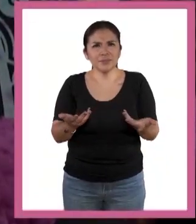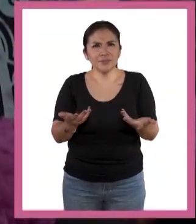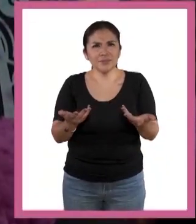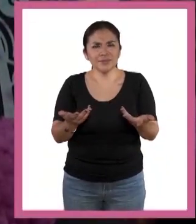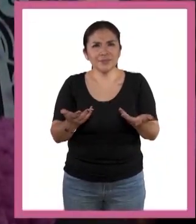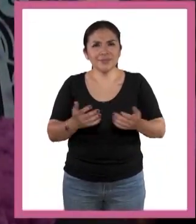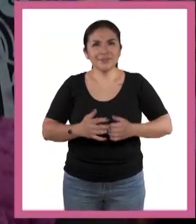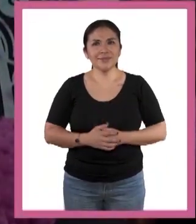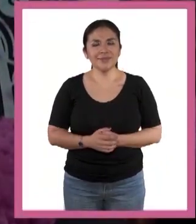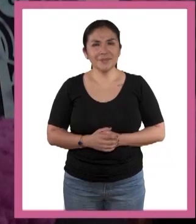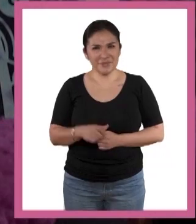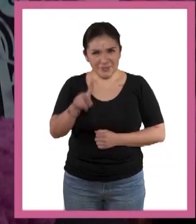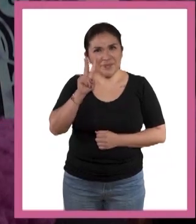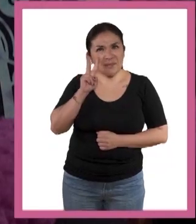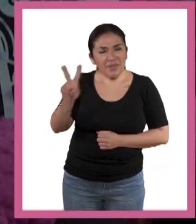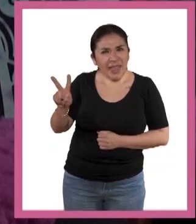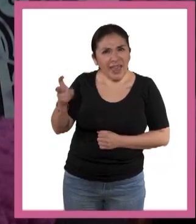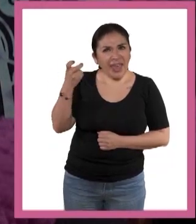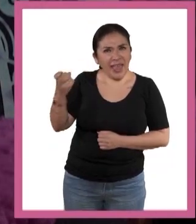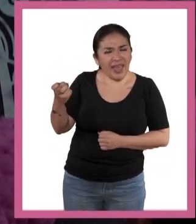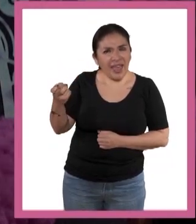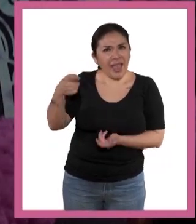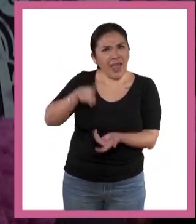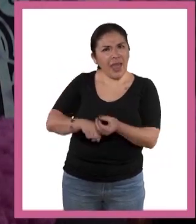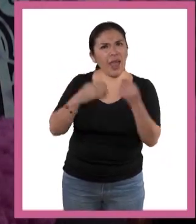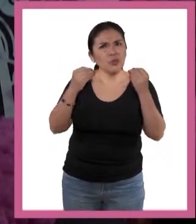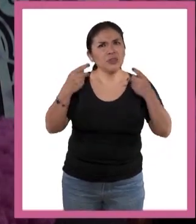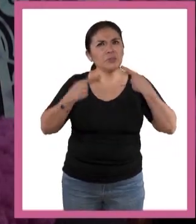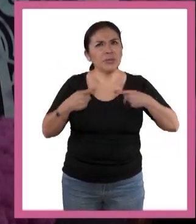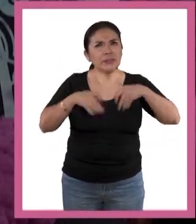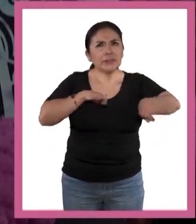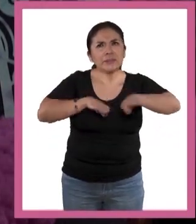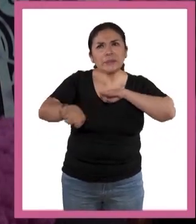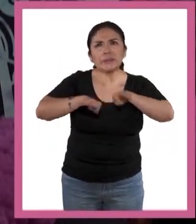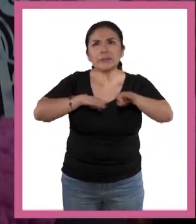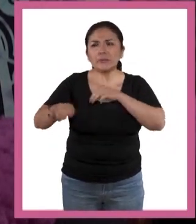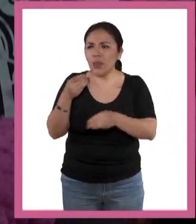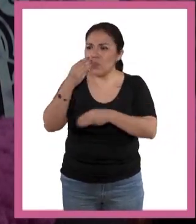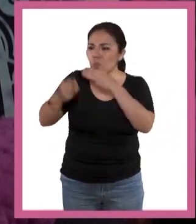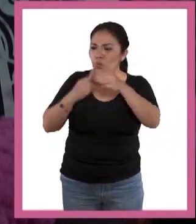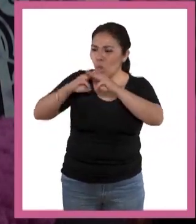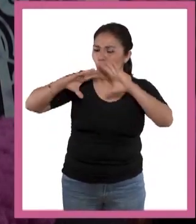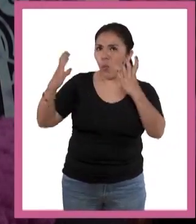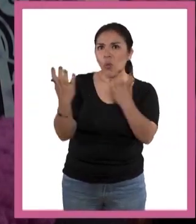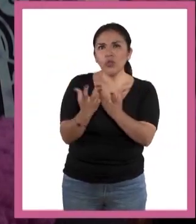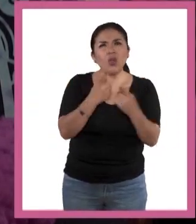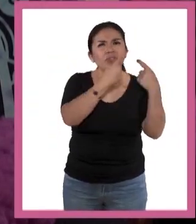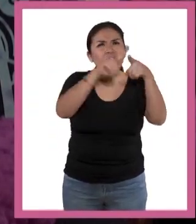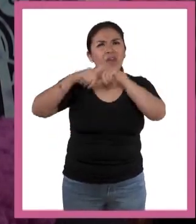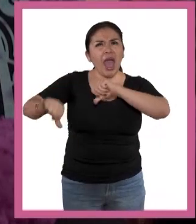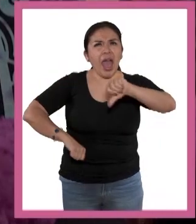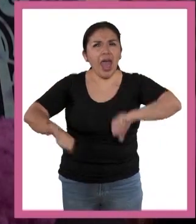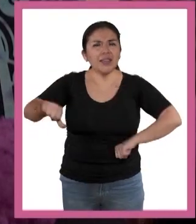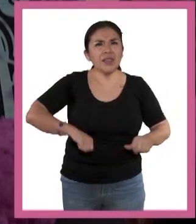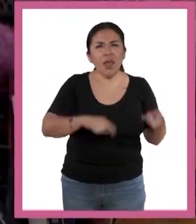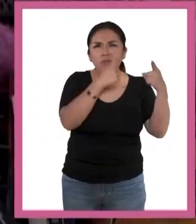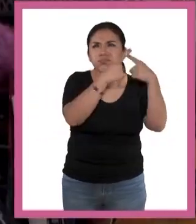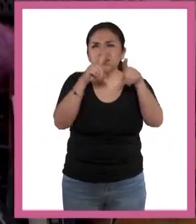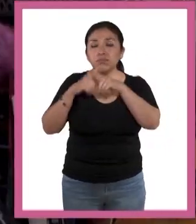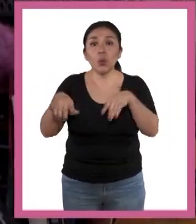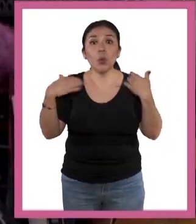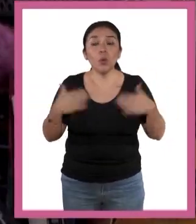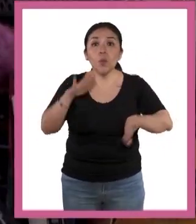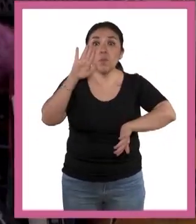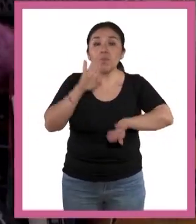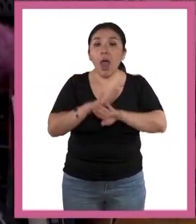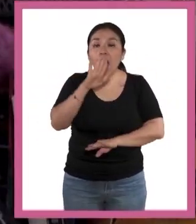Wow, ¿vieron eso? Toda esa gente trabajando alrededor del mundo en tantas actividades distintas. Es